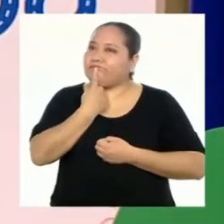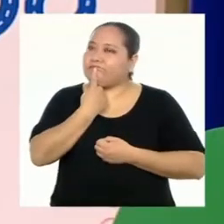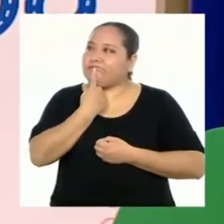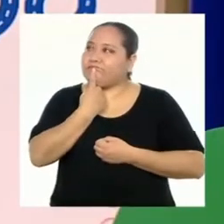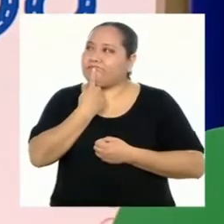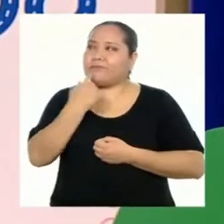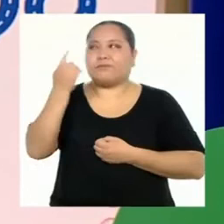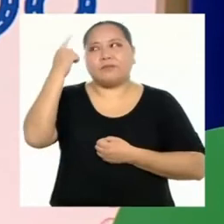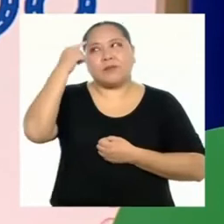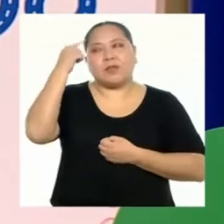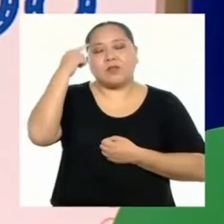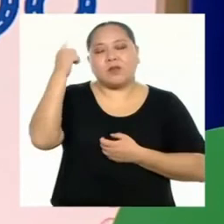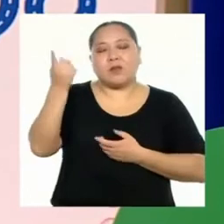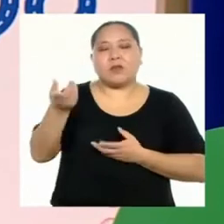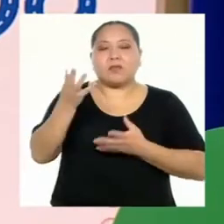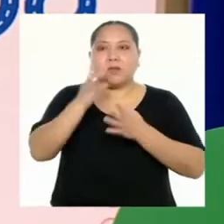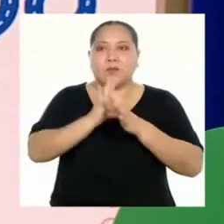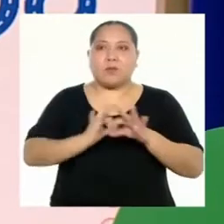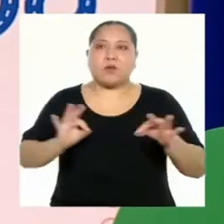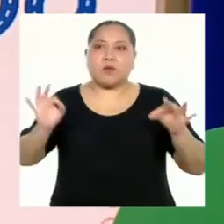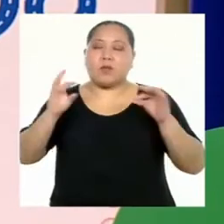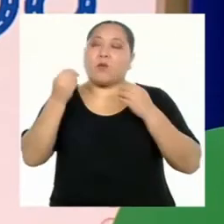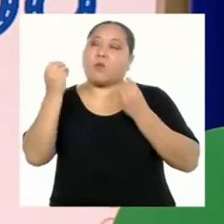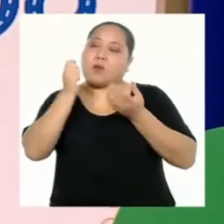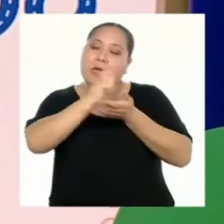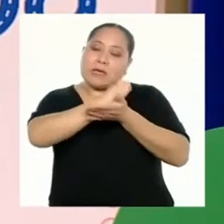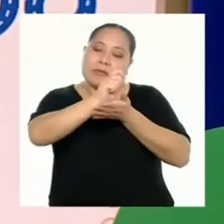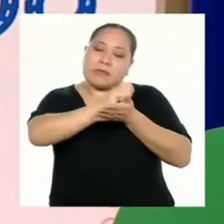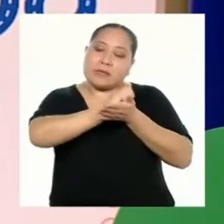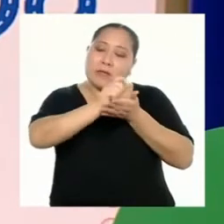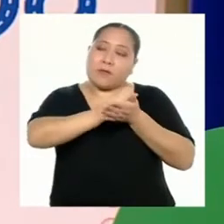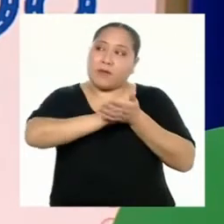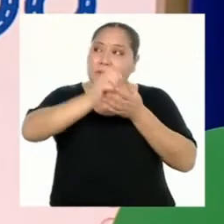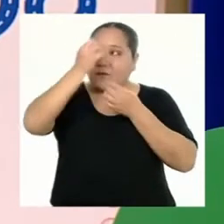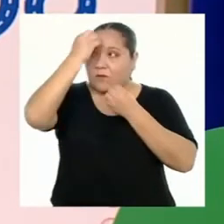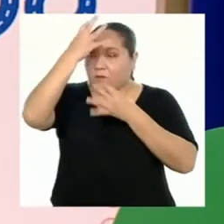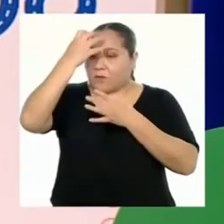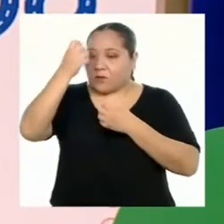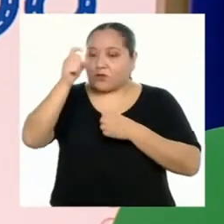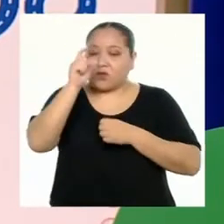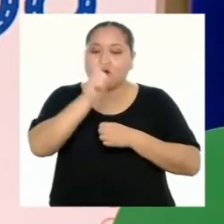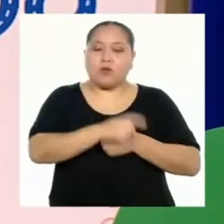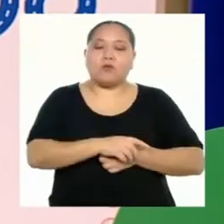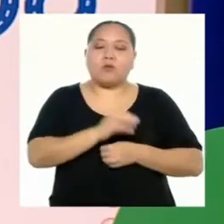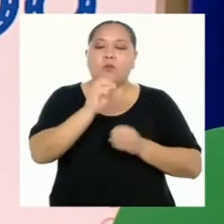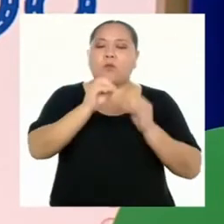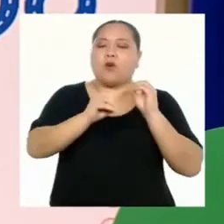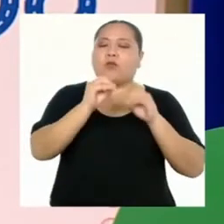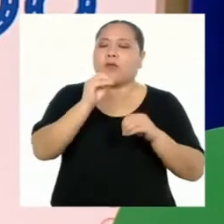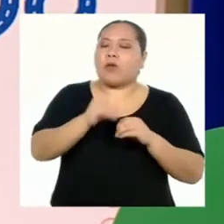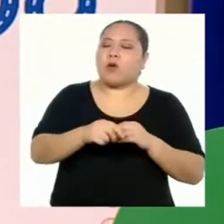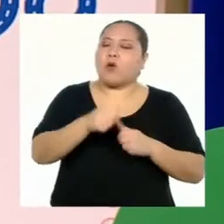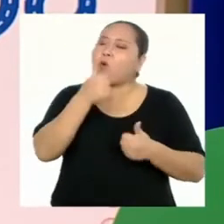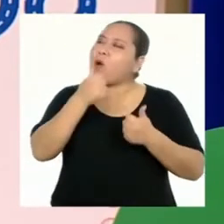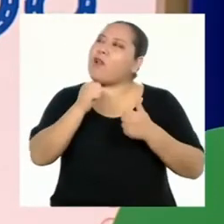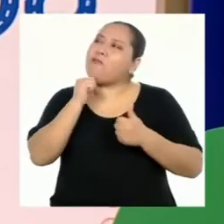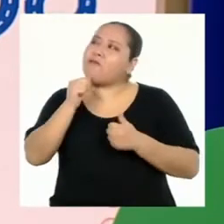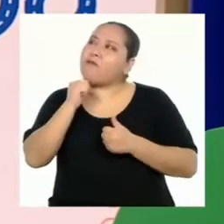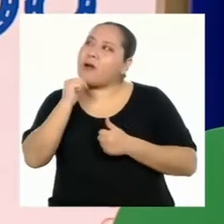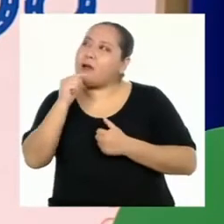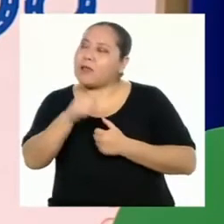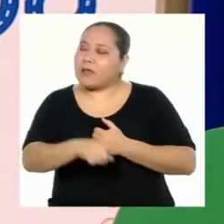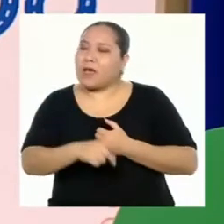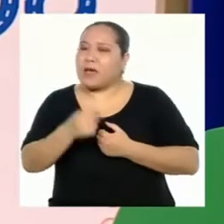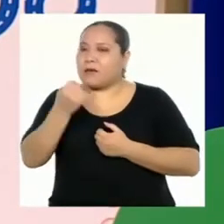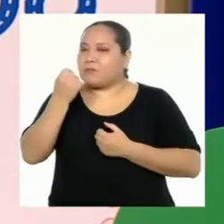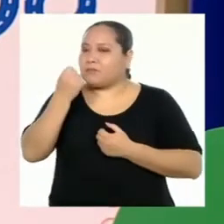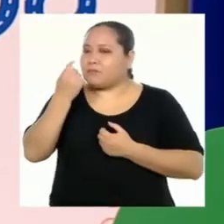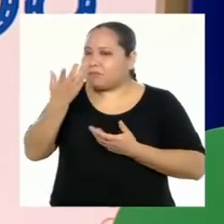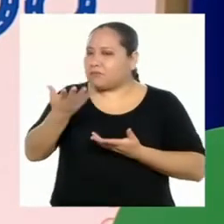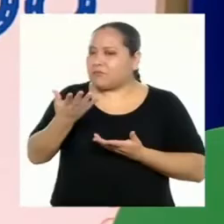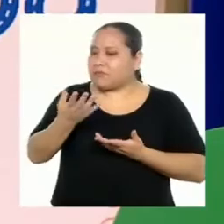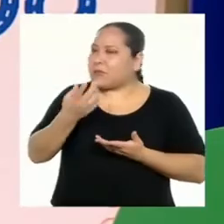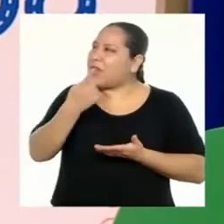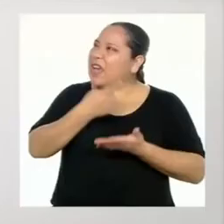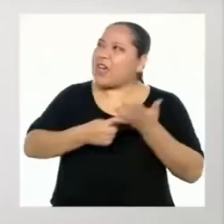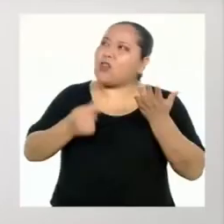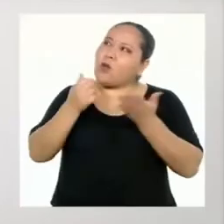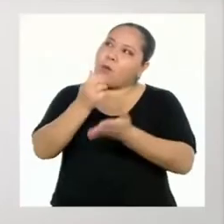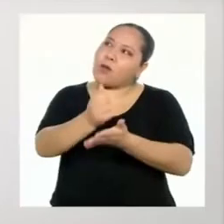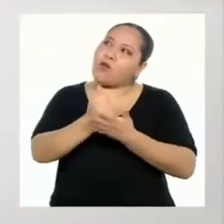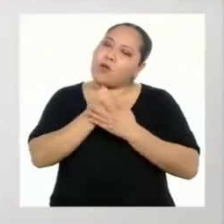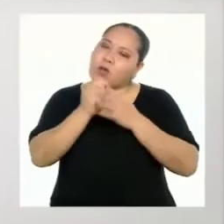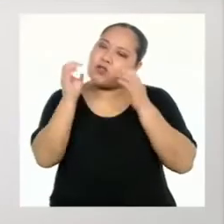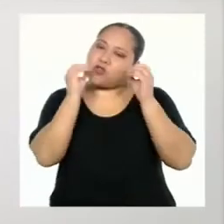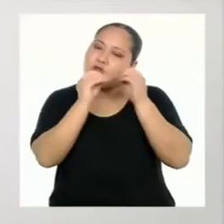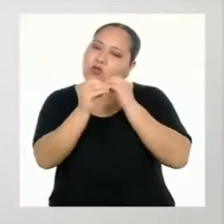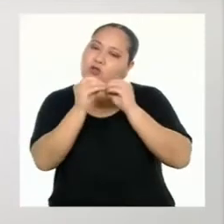Creo que es importante porque al escribir los datos y las incógnitas ya estamos determinando lo que nos va a permitir solucionar la situación.